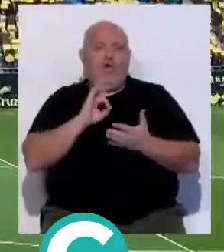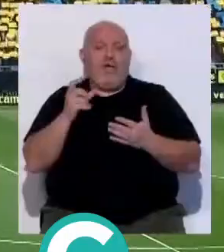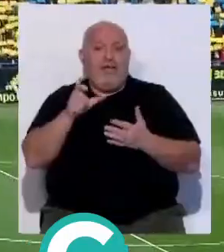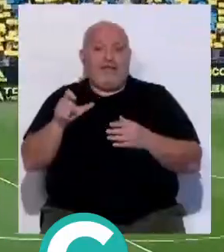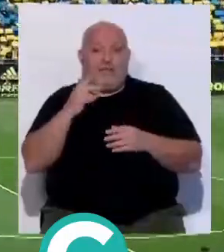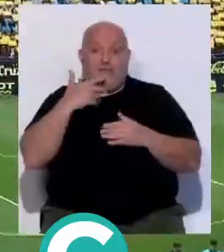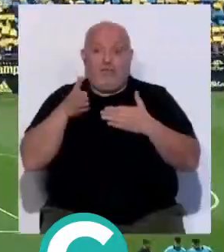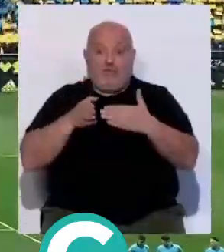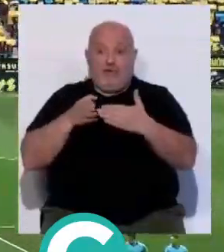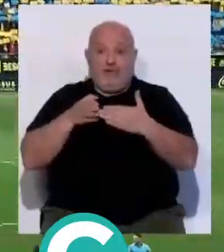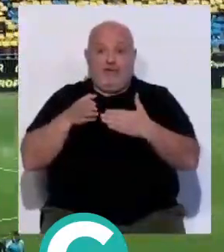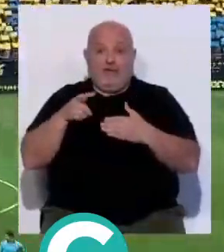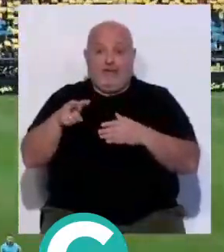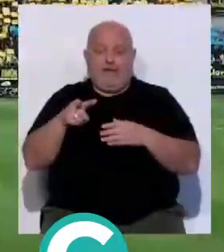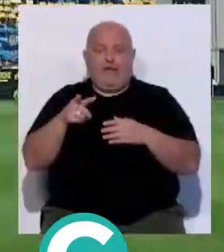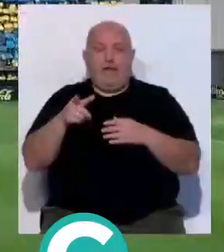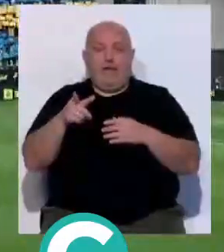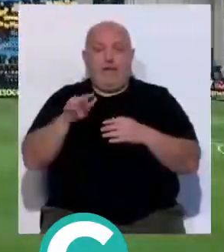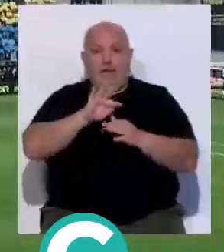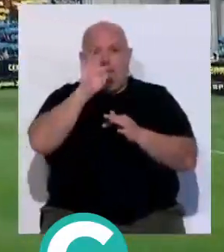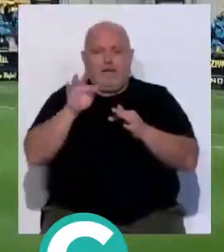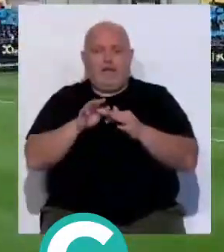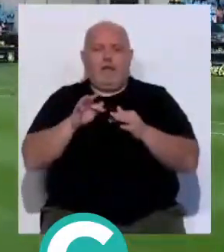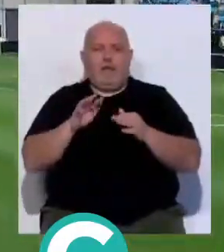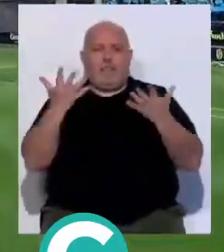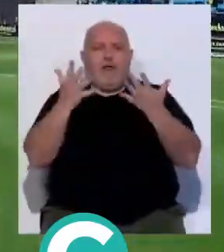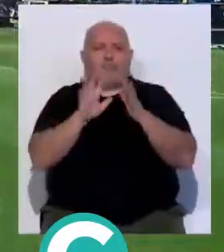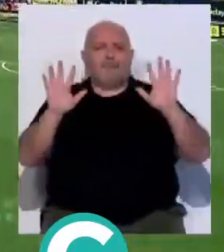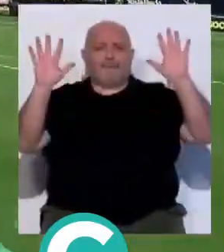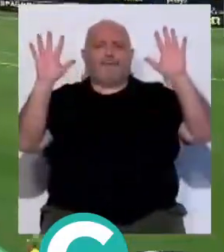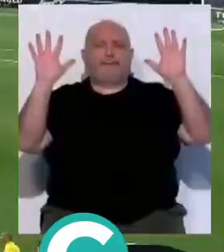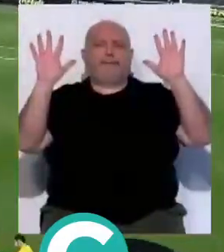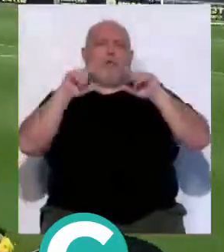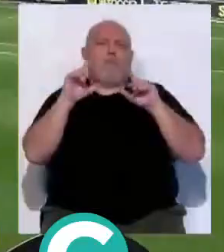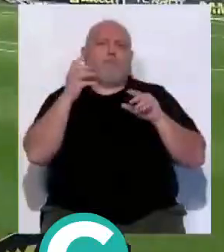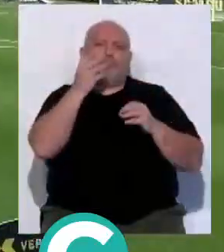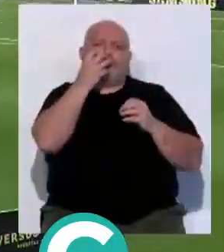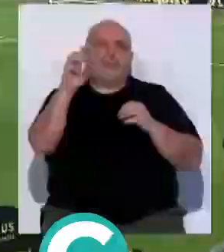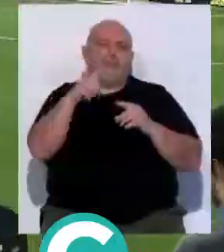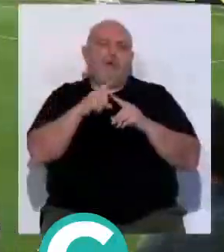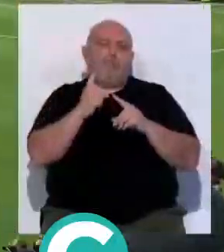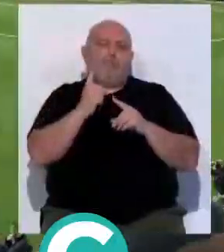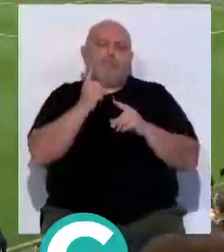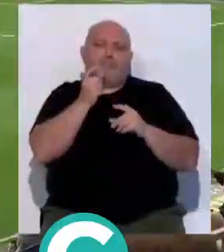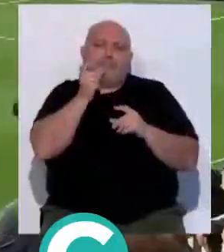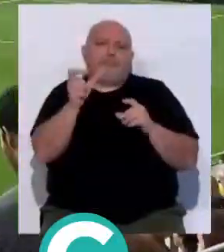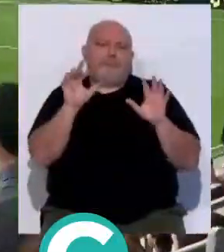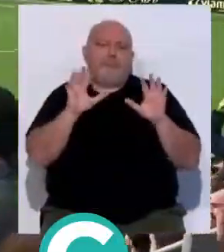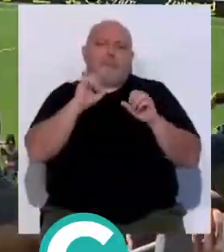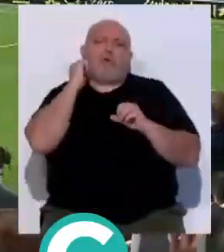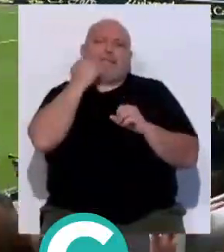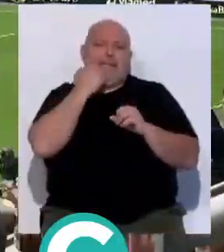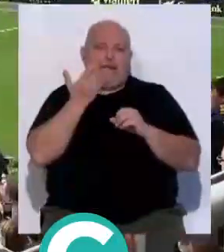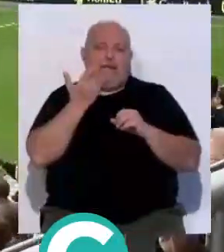la gente que esté en la zona durante el partido completo, deberá seguir levantando las manos. Y como segunda actividad durante el choque, se ruego a los aficionados, de